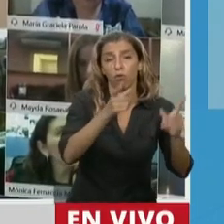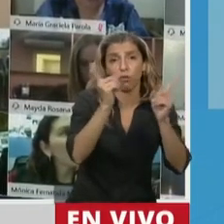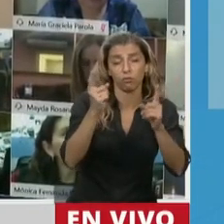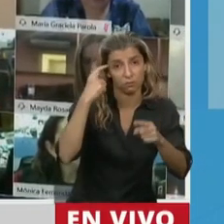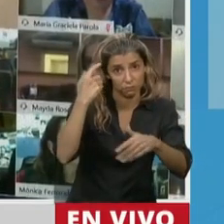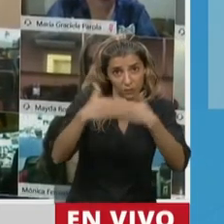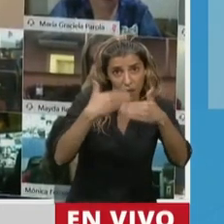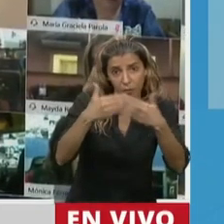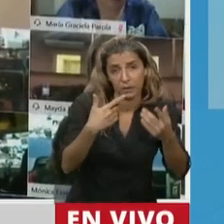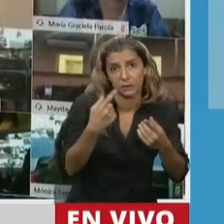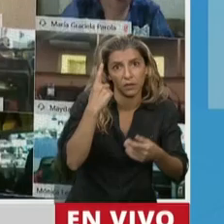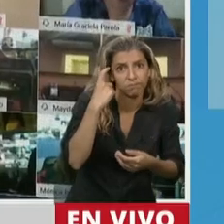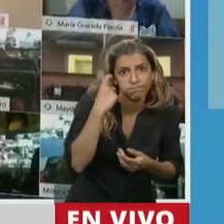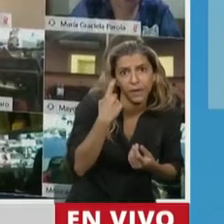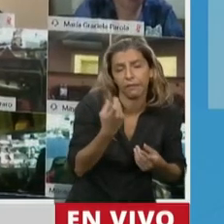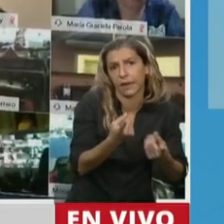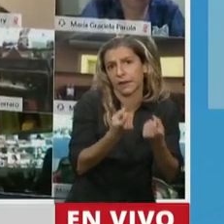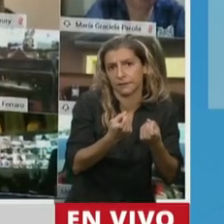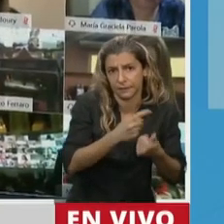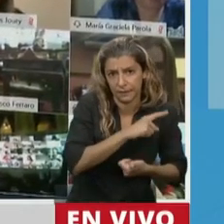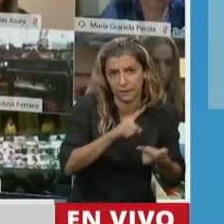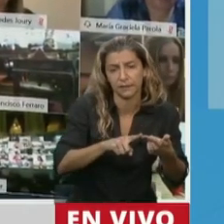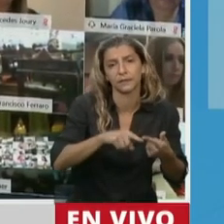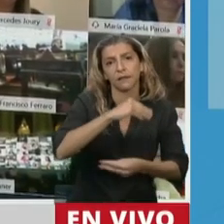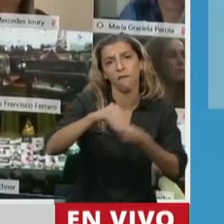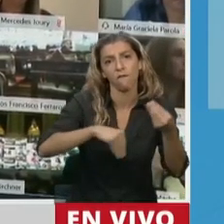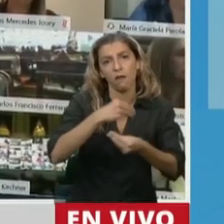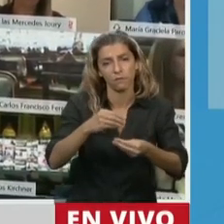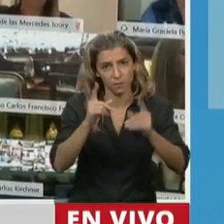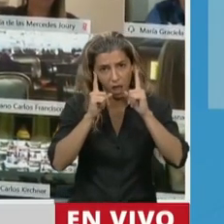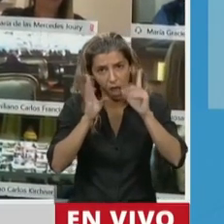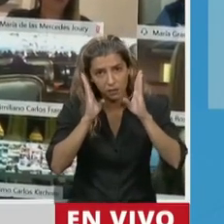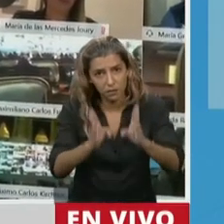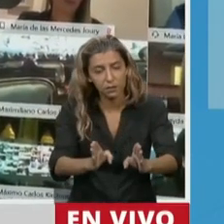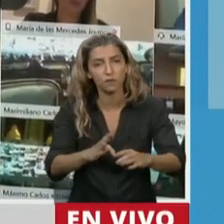lejos superior a la prevista compatibilizando,